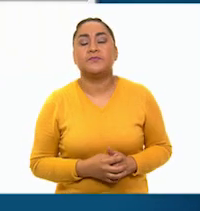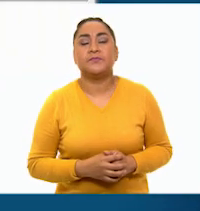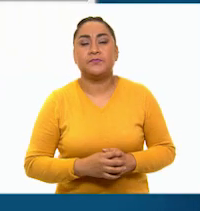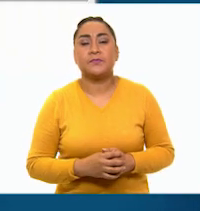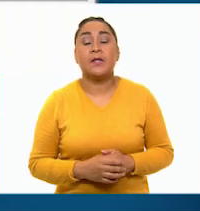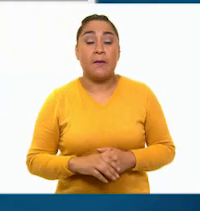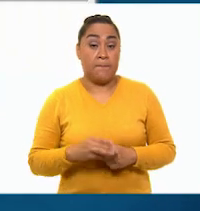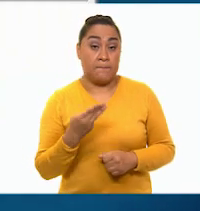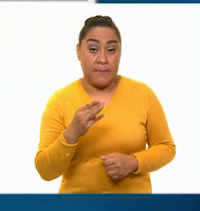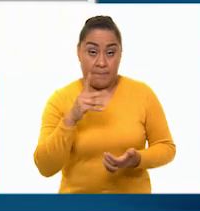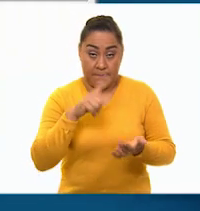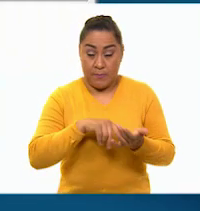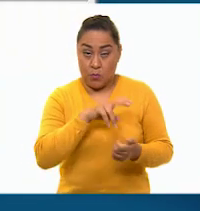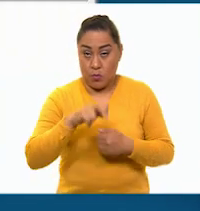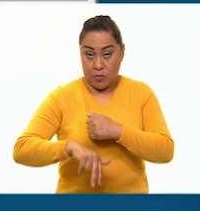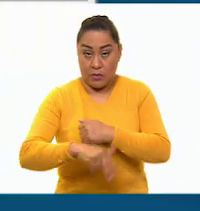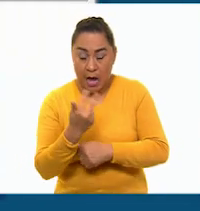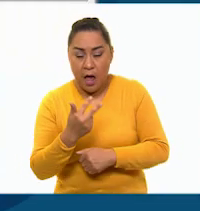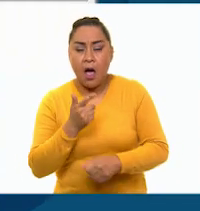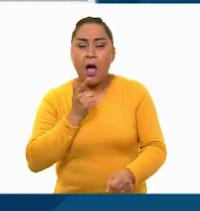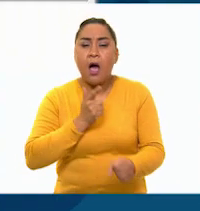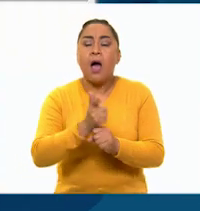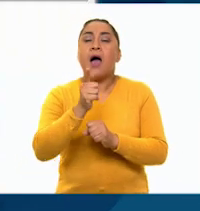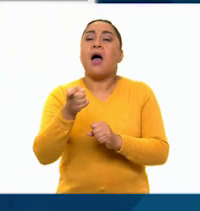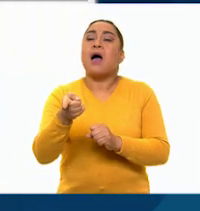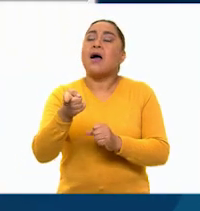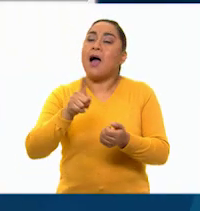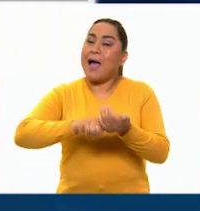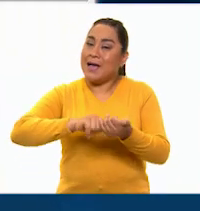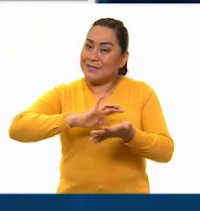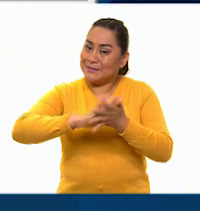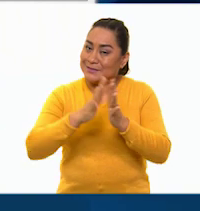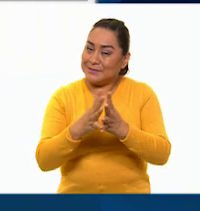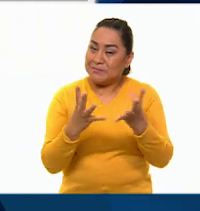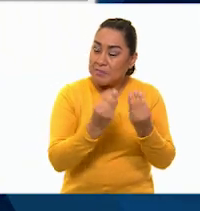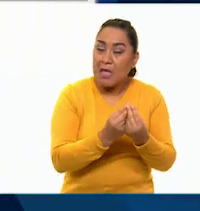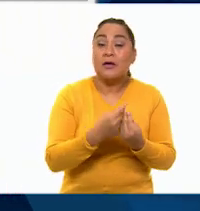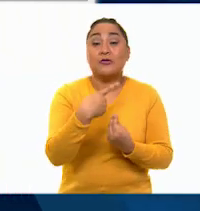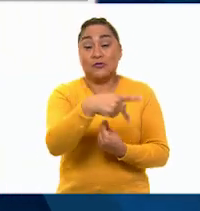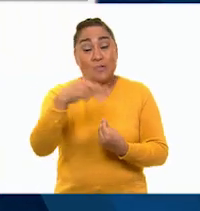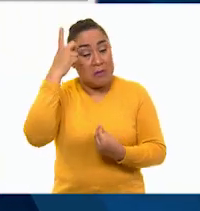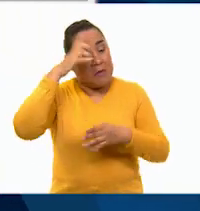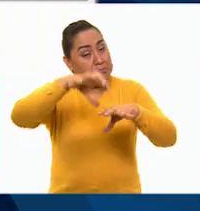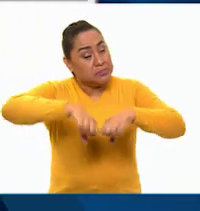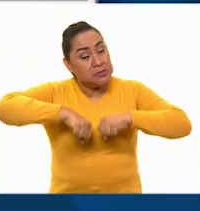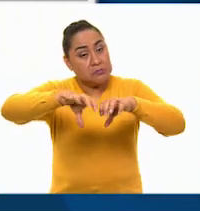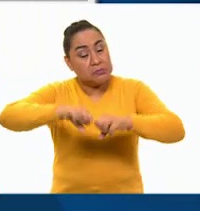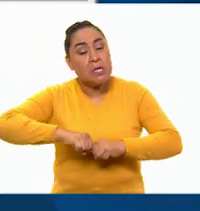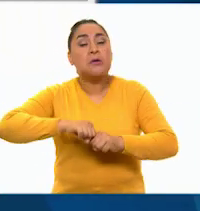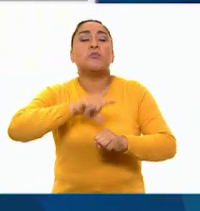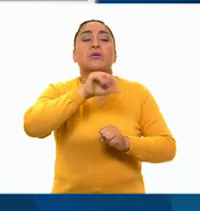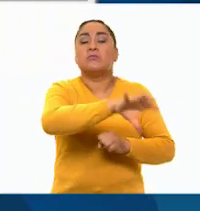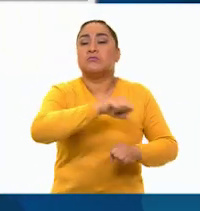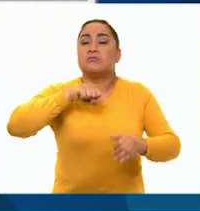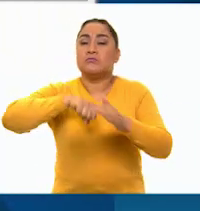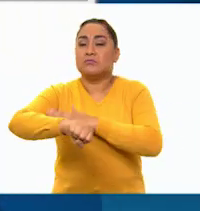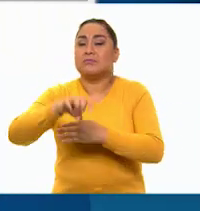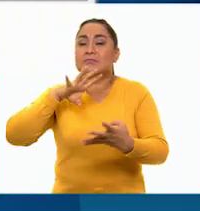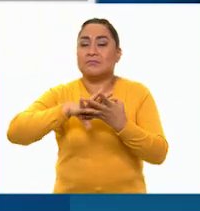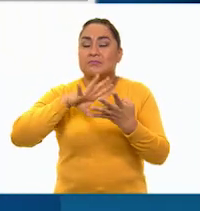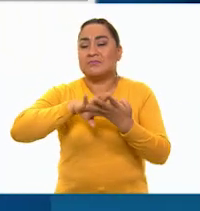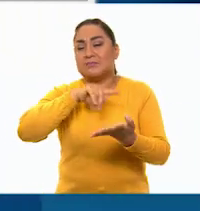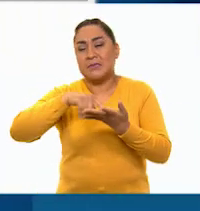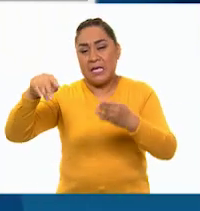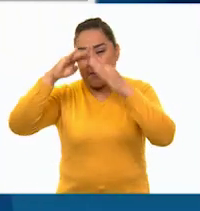En mayo de 1813 se le descubre como conspiradora. Sus bienes fueron confiscados y a ella se la aprisionó en el convento de Belén de las